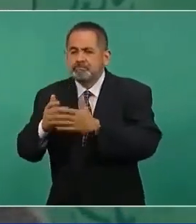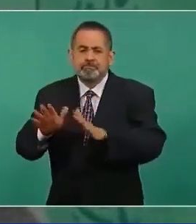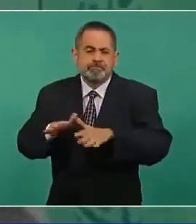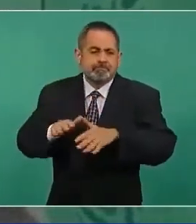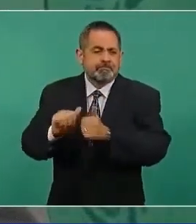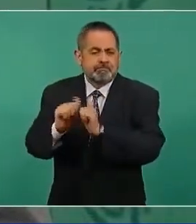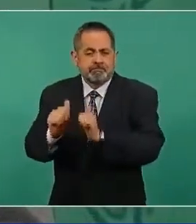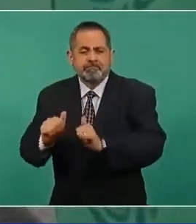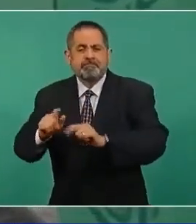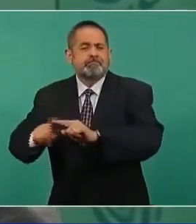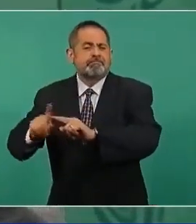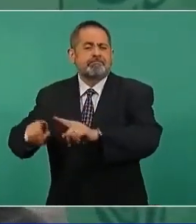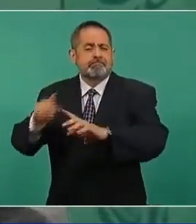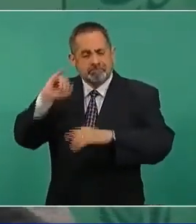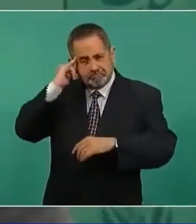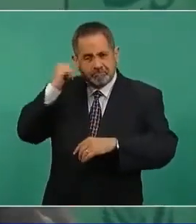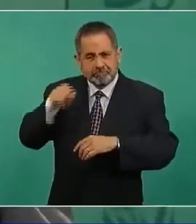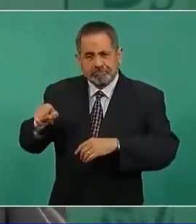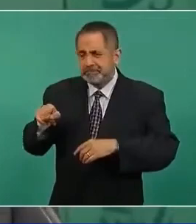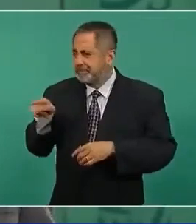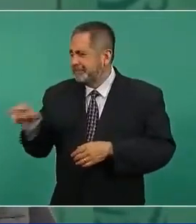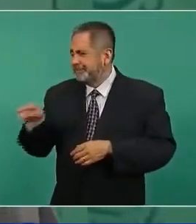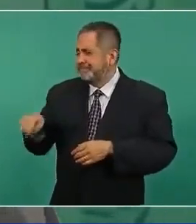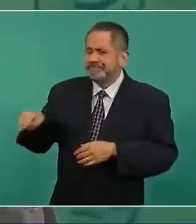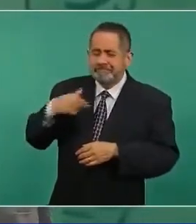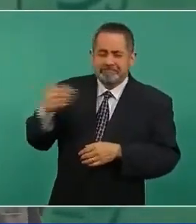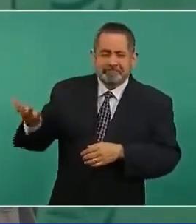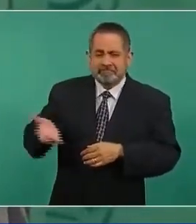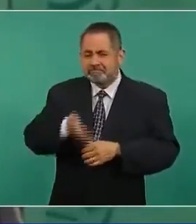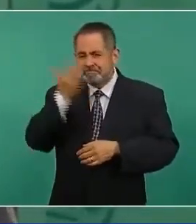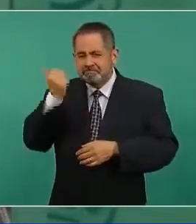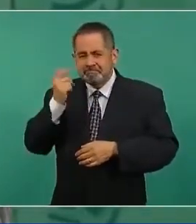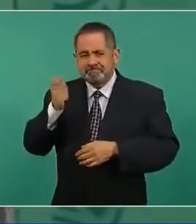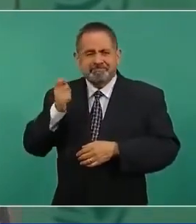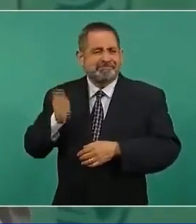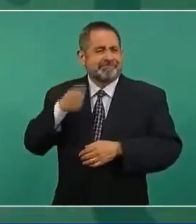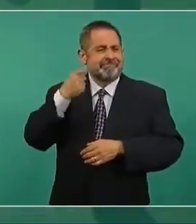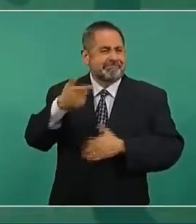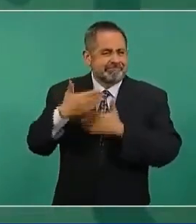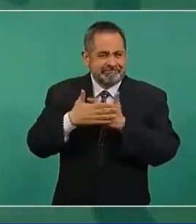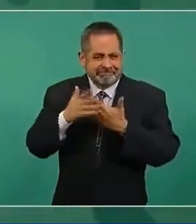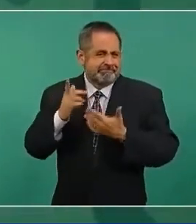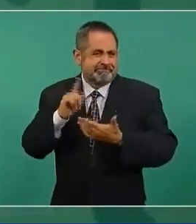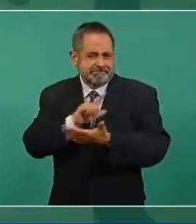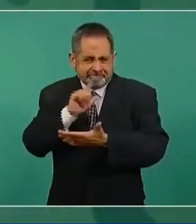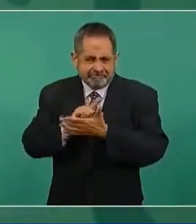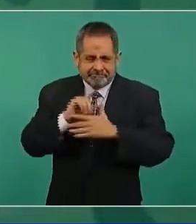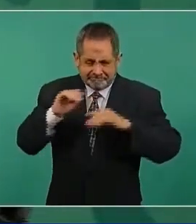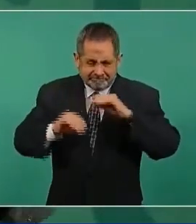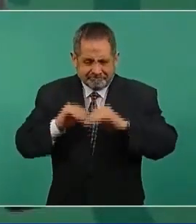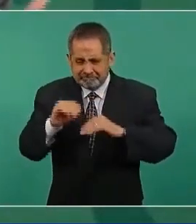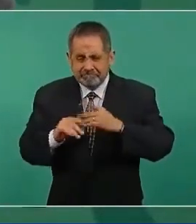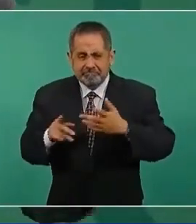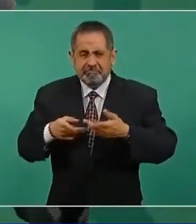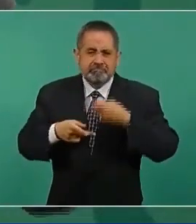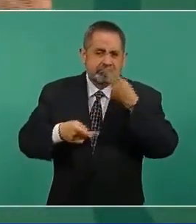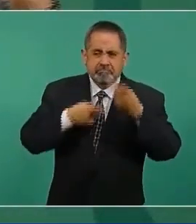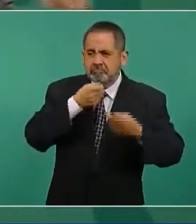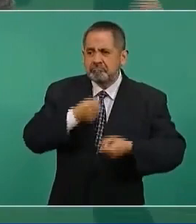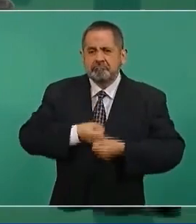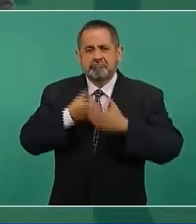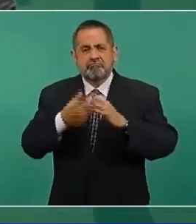no van a saber expresarse,